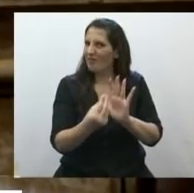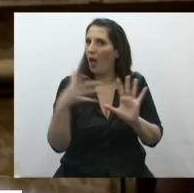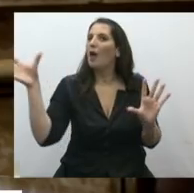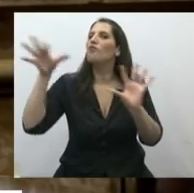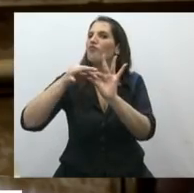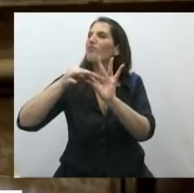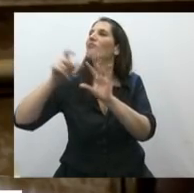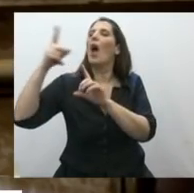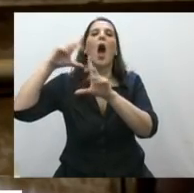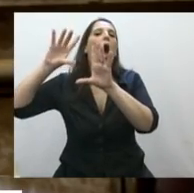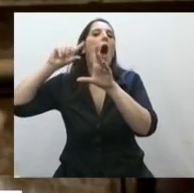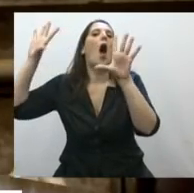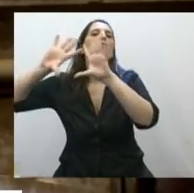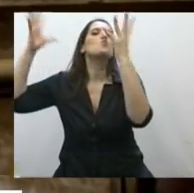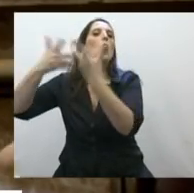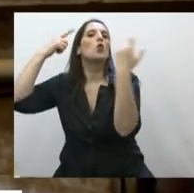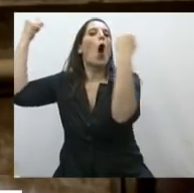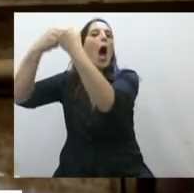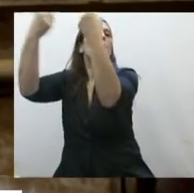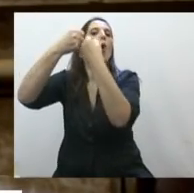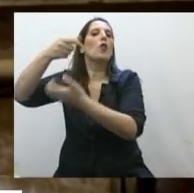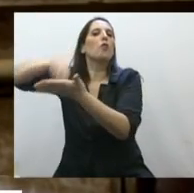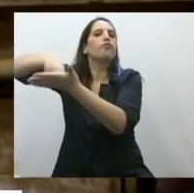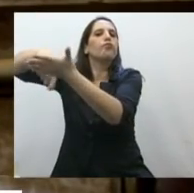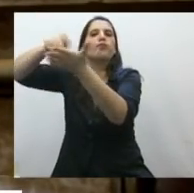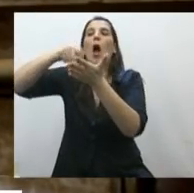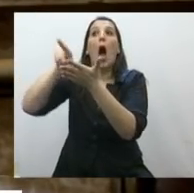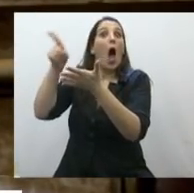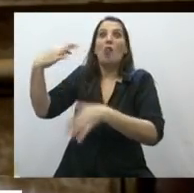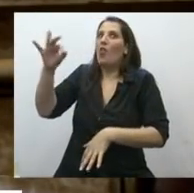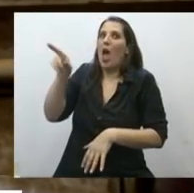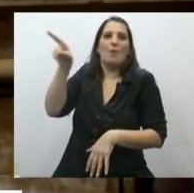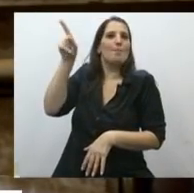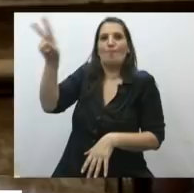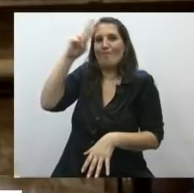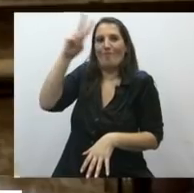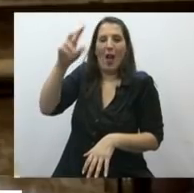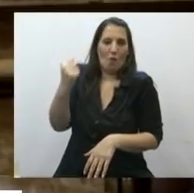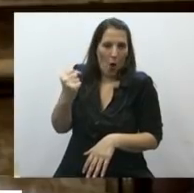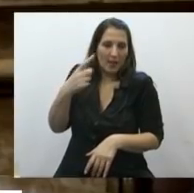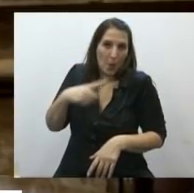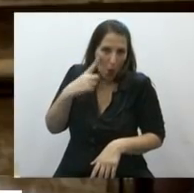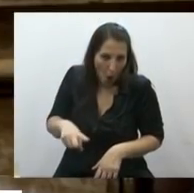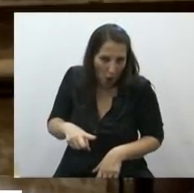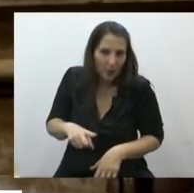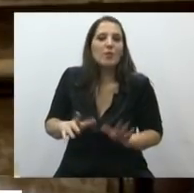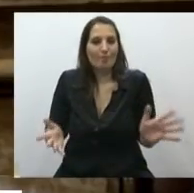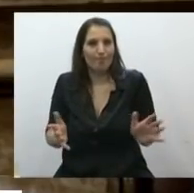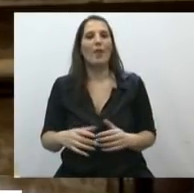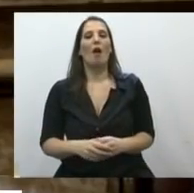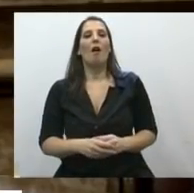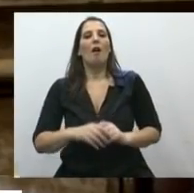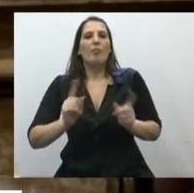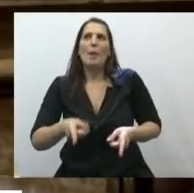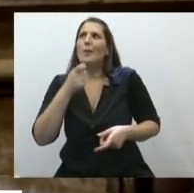del niño, nosotros nos aferramos a los tratados que se incorporaron sobre los derechos de las mujeres, inclusive a los tratados que tienen